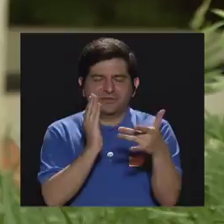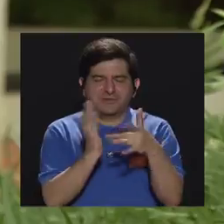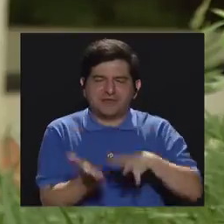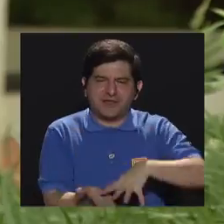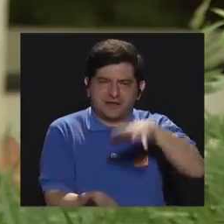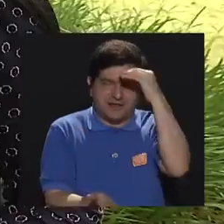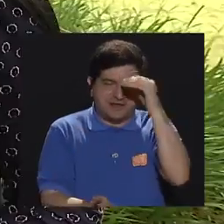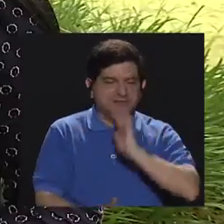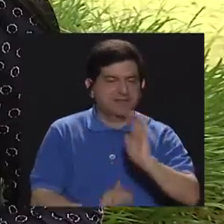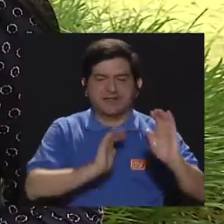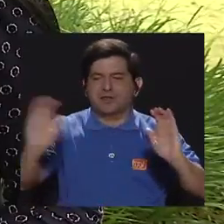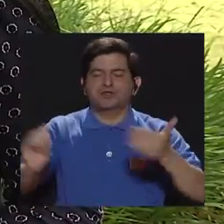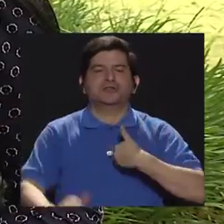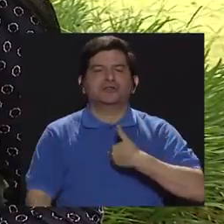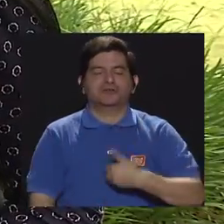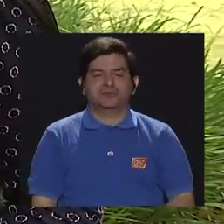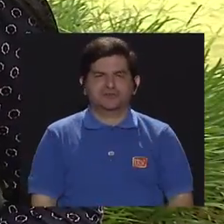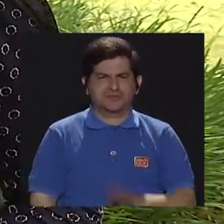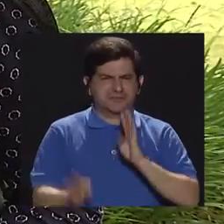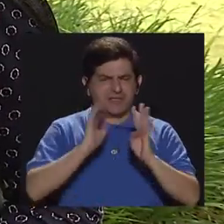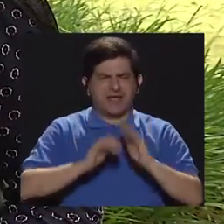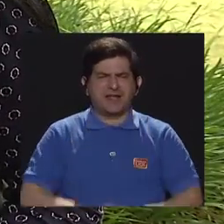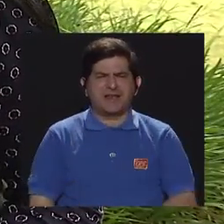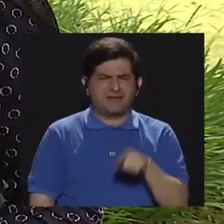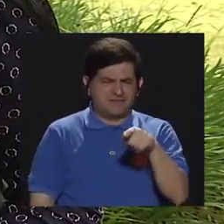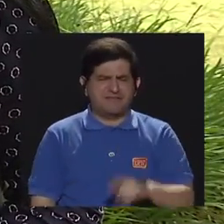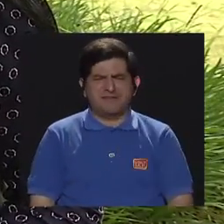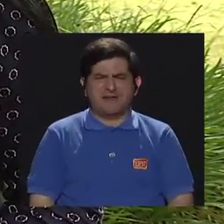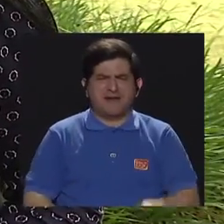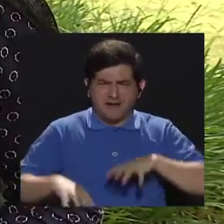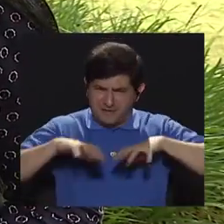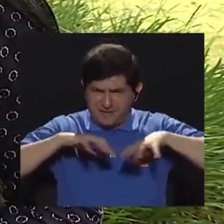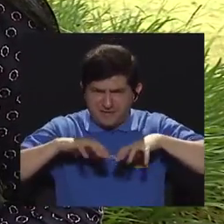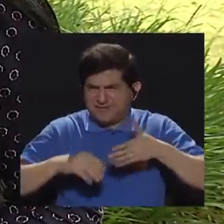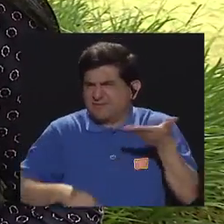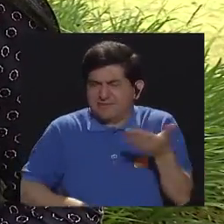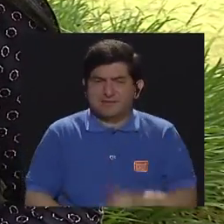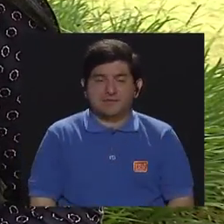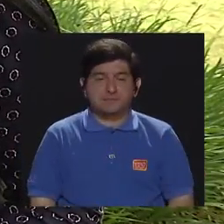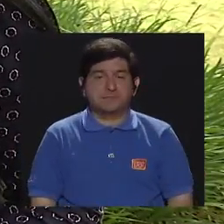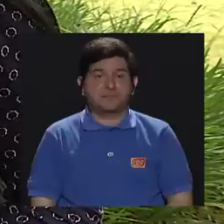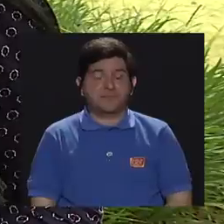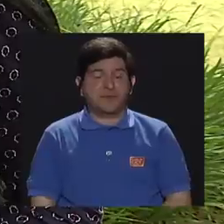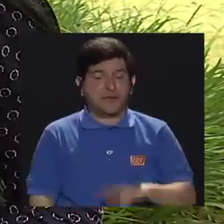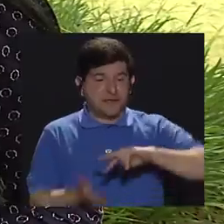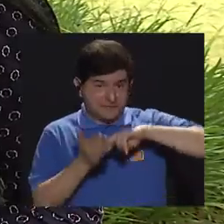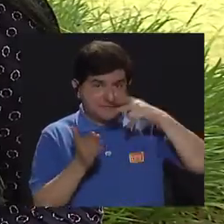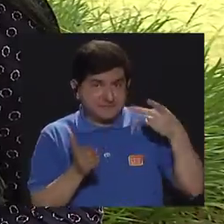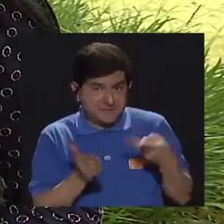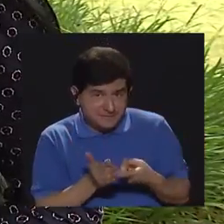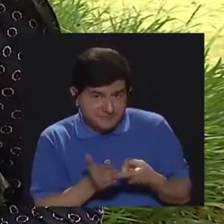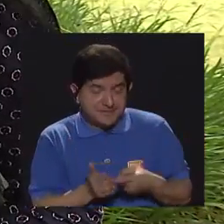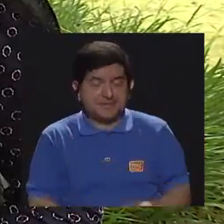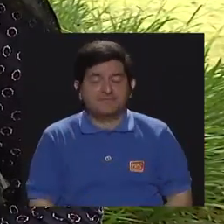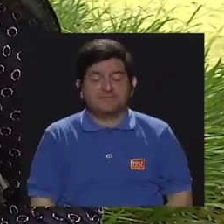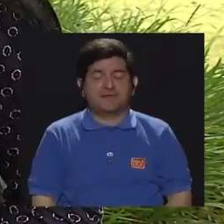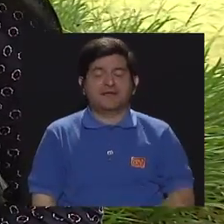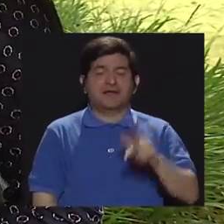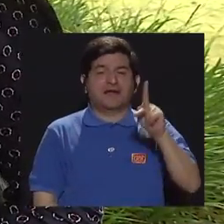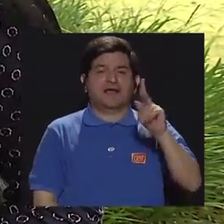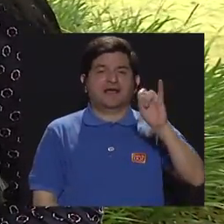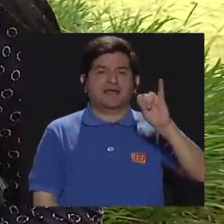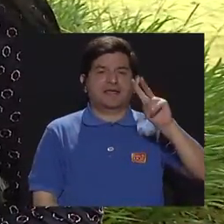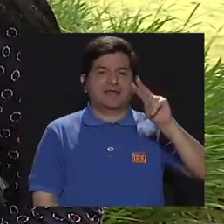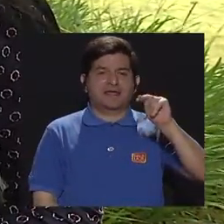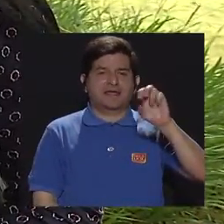en los niños. Cuando hablamos de kinestésico, ¿a qué nos referimos? Es cuando el niño va, cuando hablamos de kinestésico, es que el niño